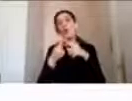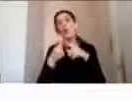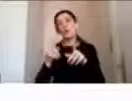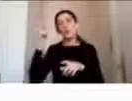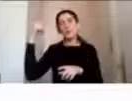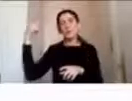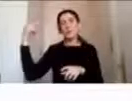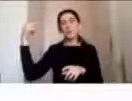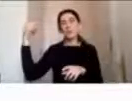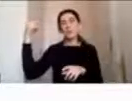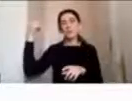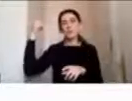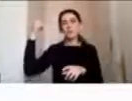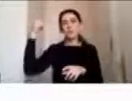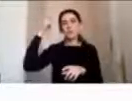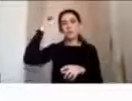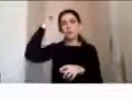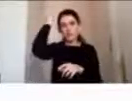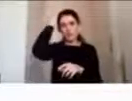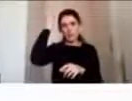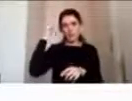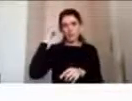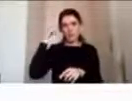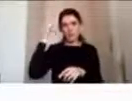información útil para muchos